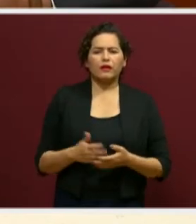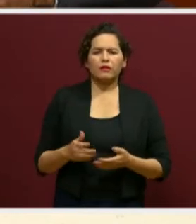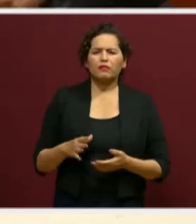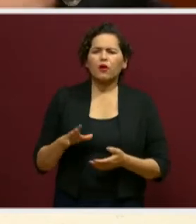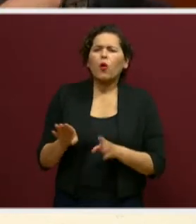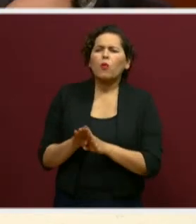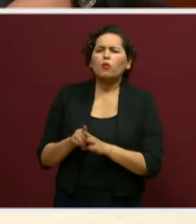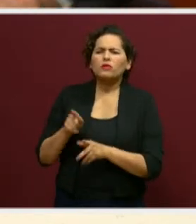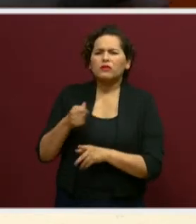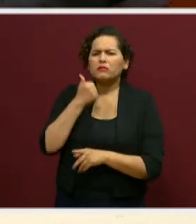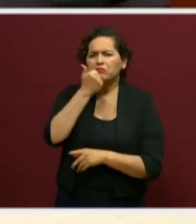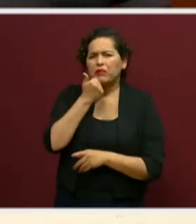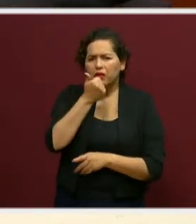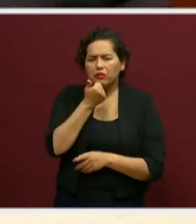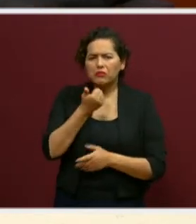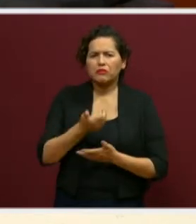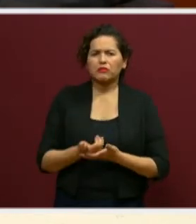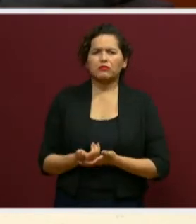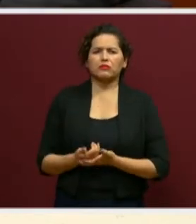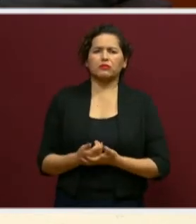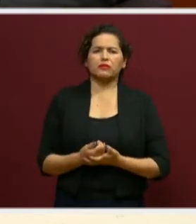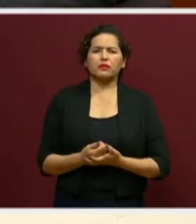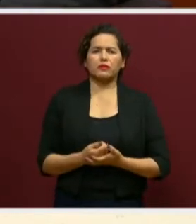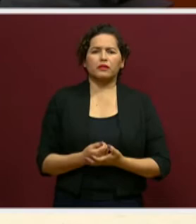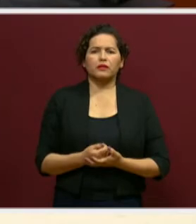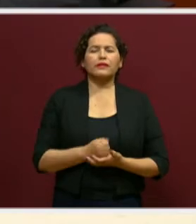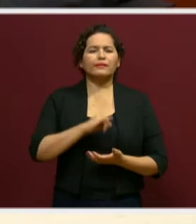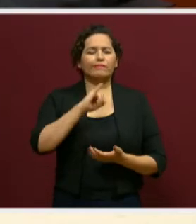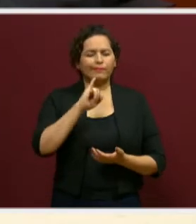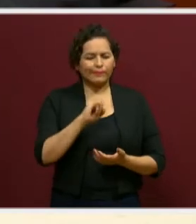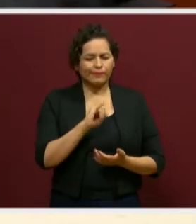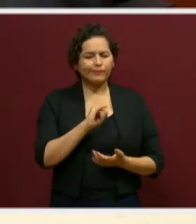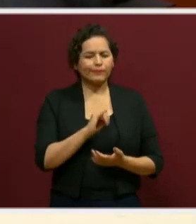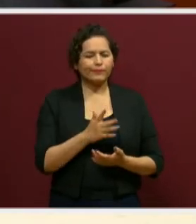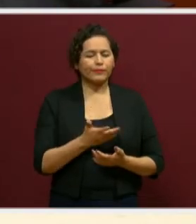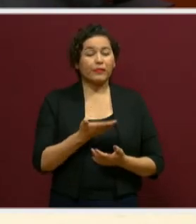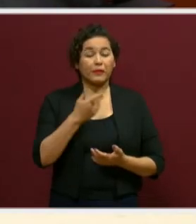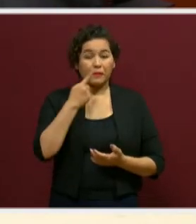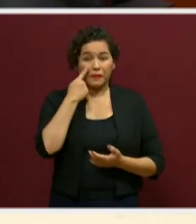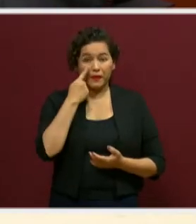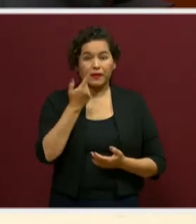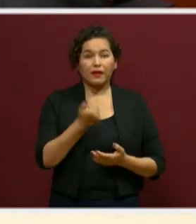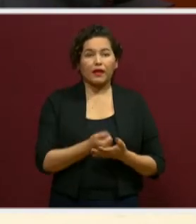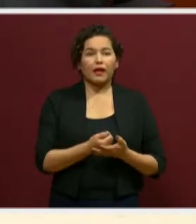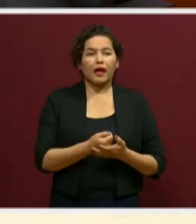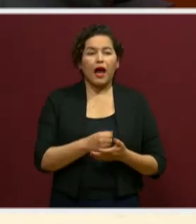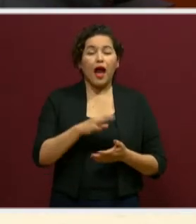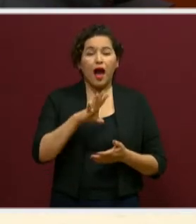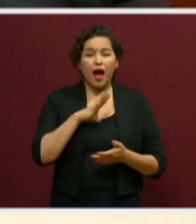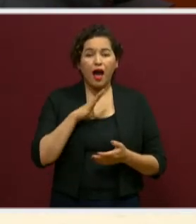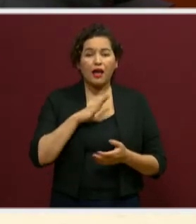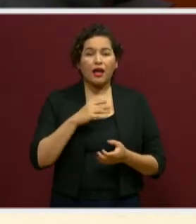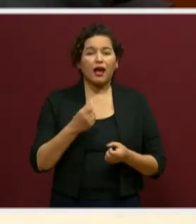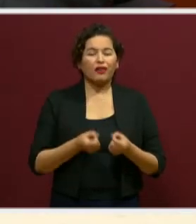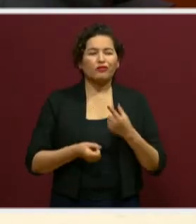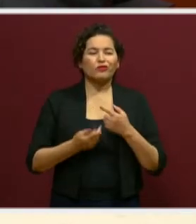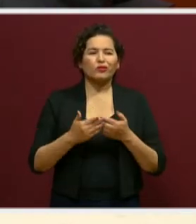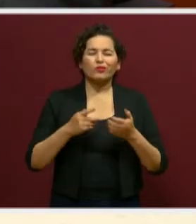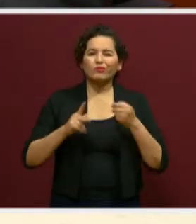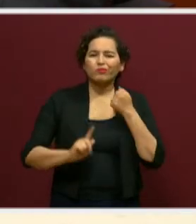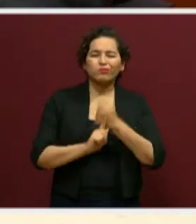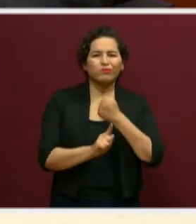estudiantes? Claro que sí. Sabemos que una de las afectaciones más fuertes de esta modalidad a distancia